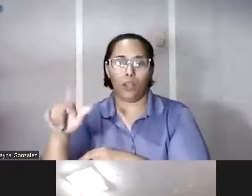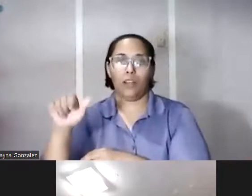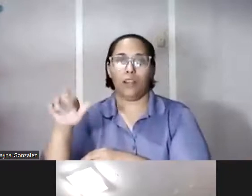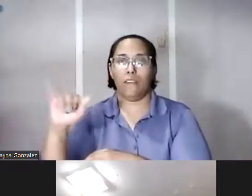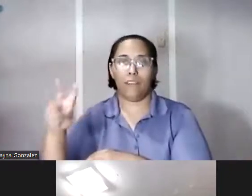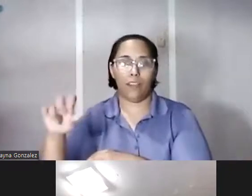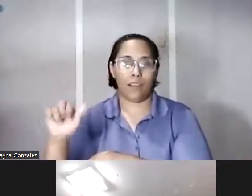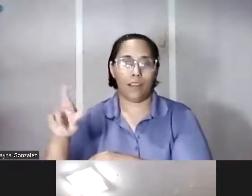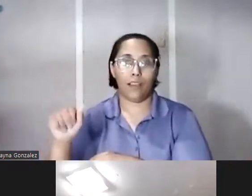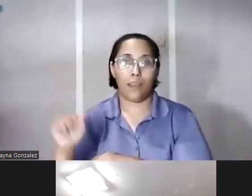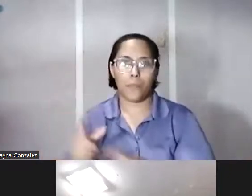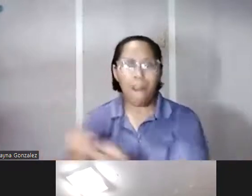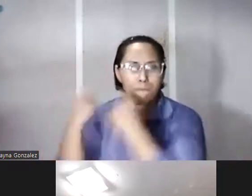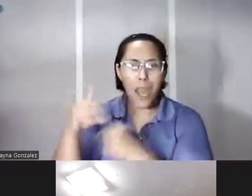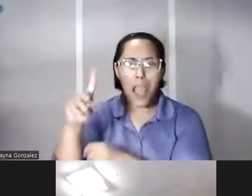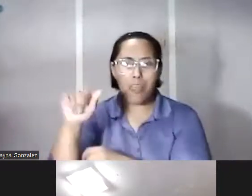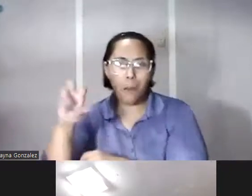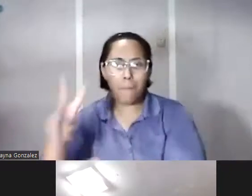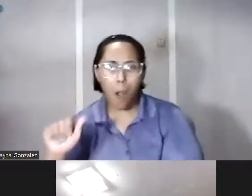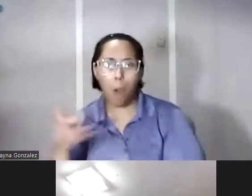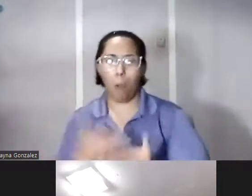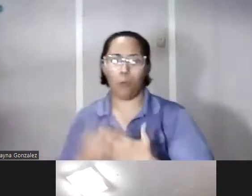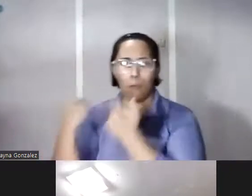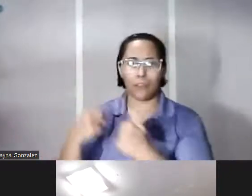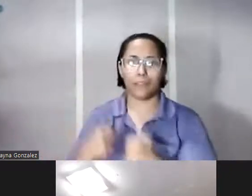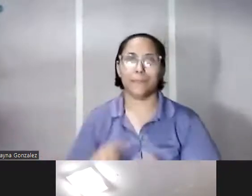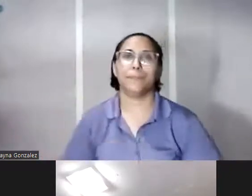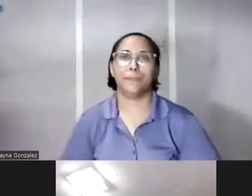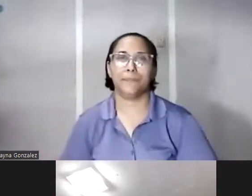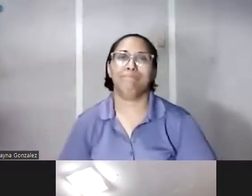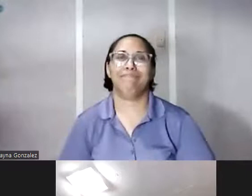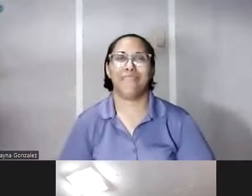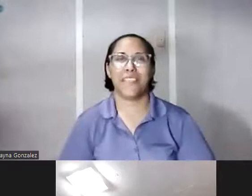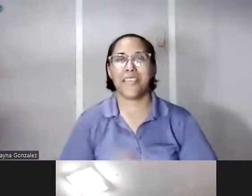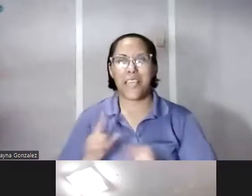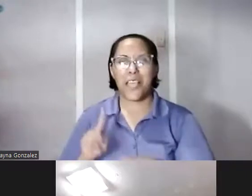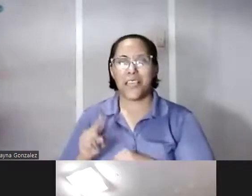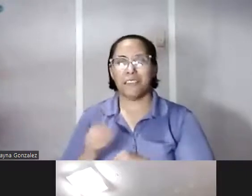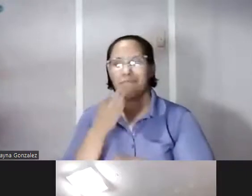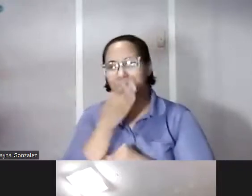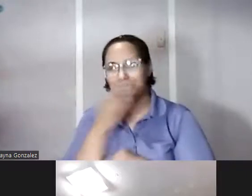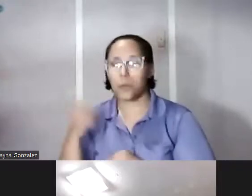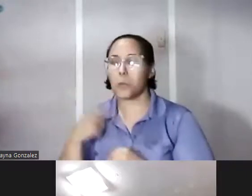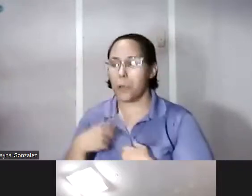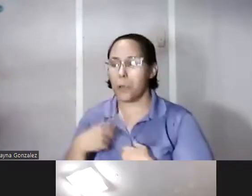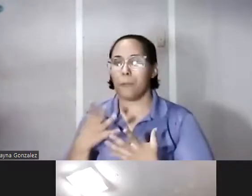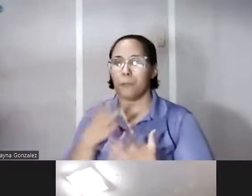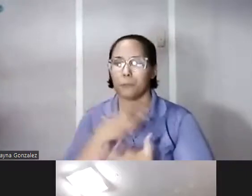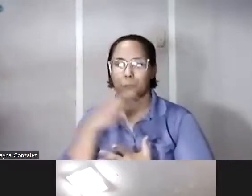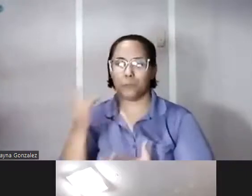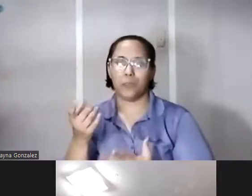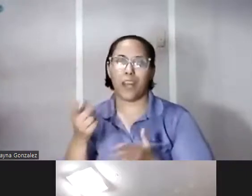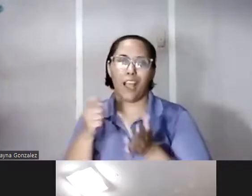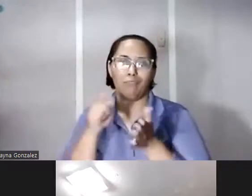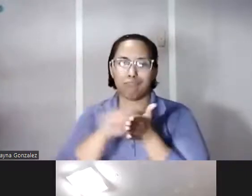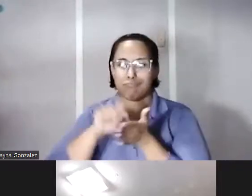ahí viene Dalmau ser rey con Dalmau y es algo que insisto daría mucho juego para un libro solo